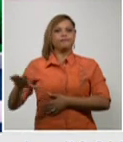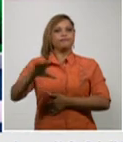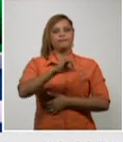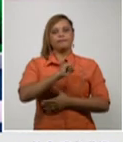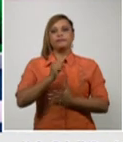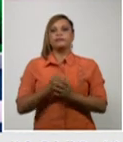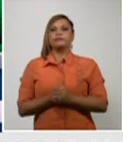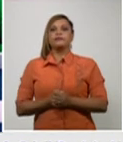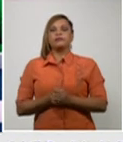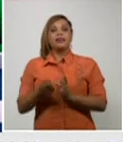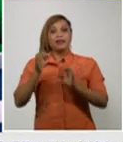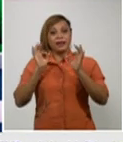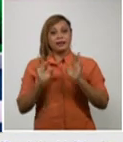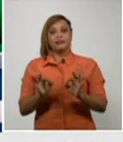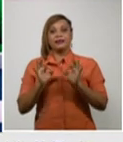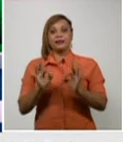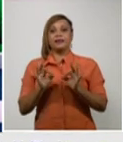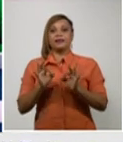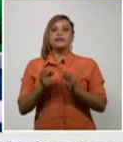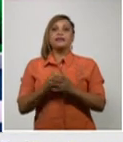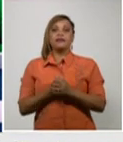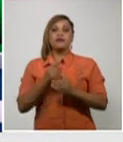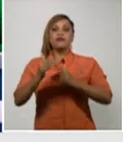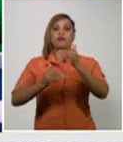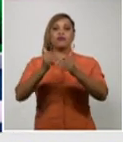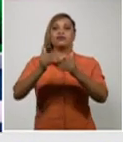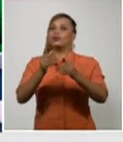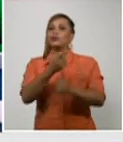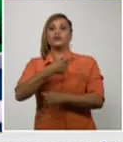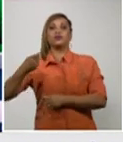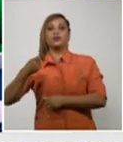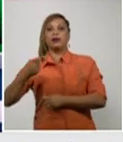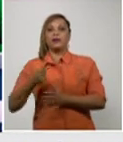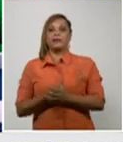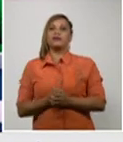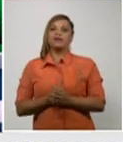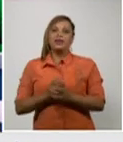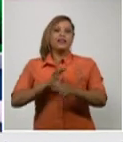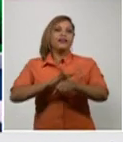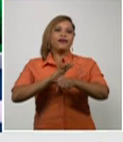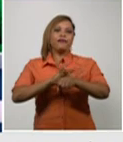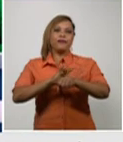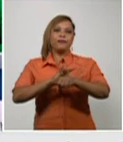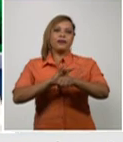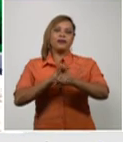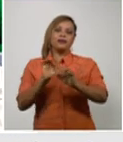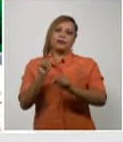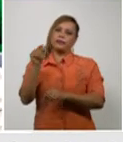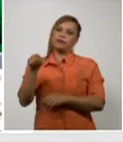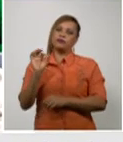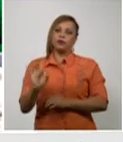fue una evolución muy rápida de la enfermedad de esta paciente.